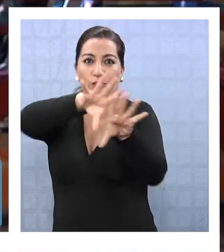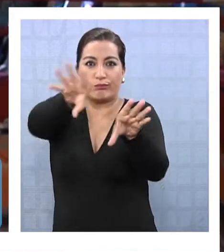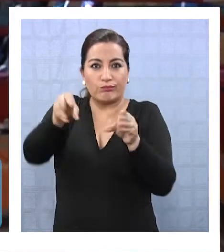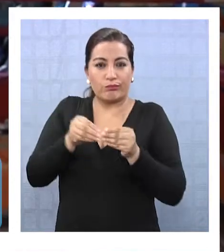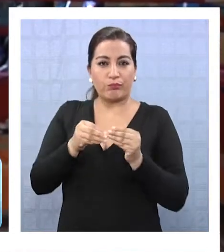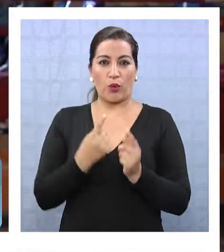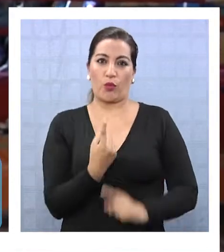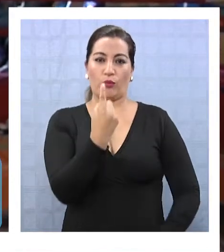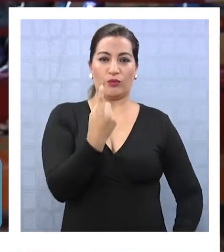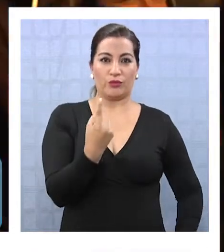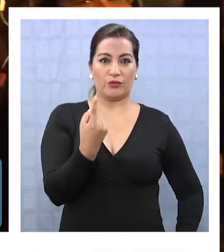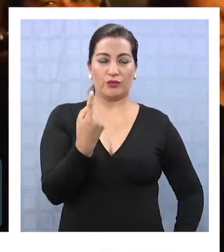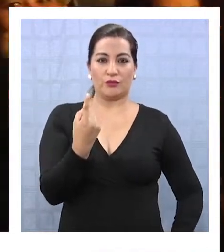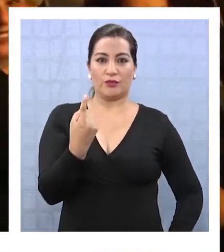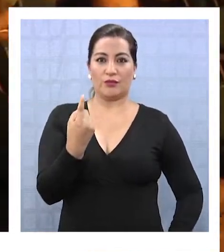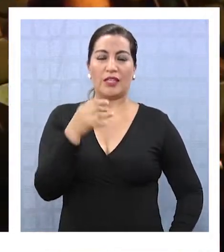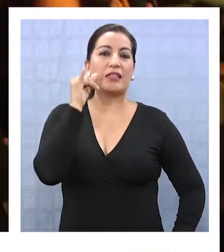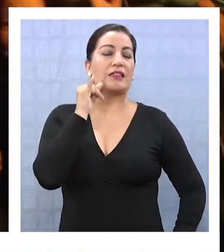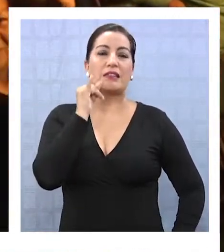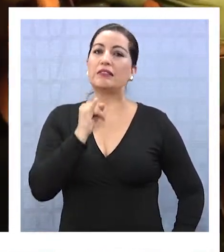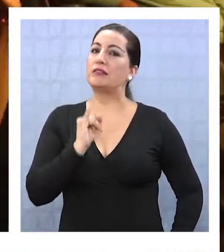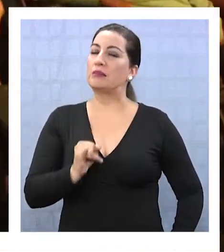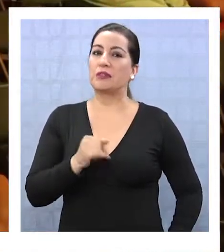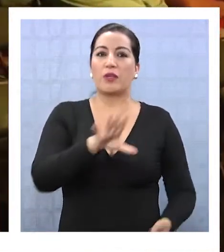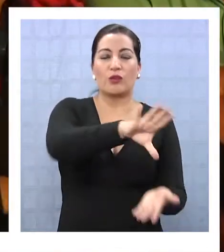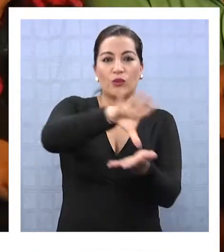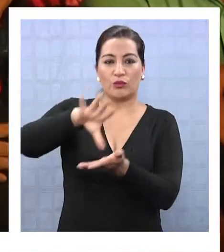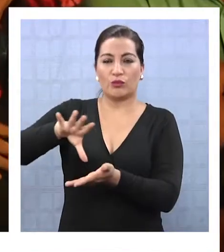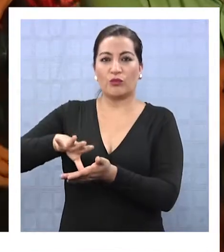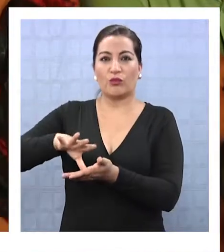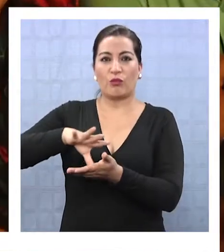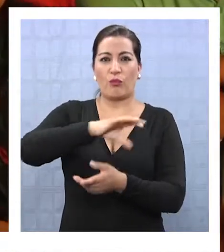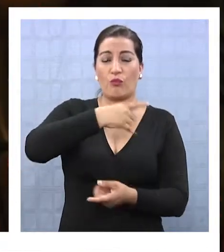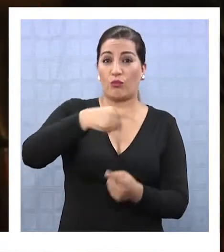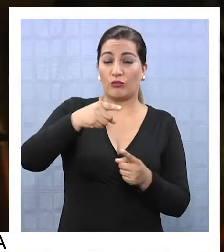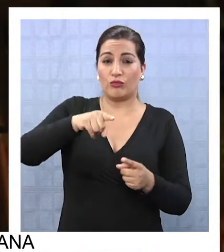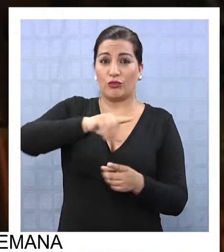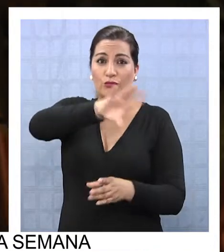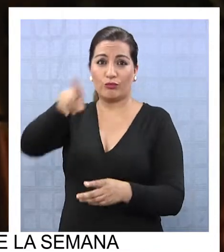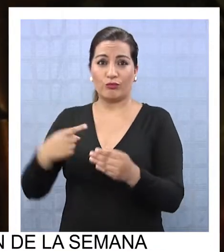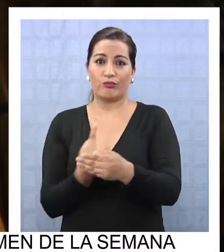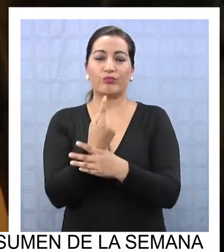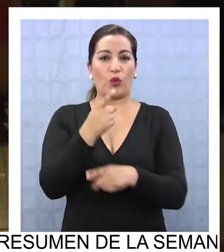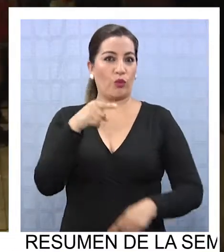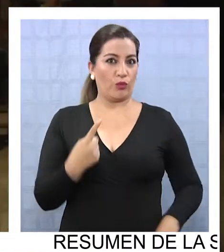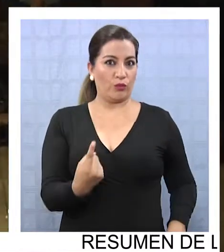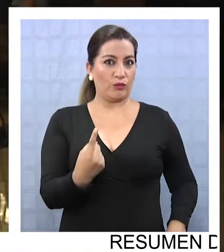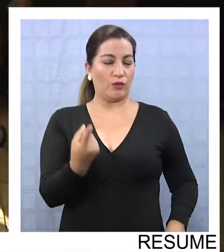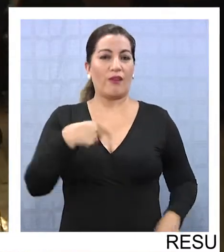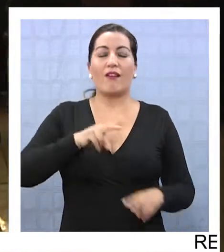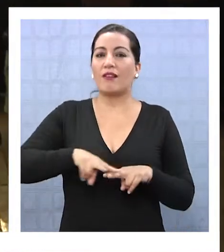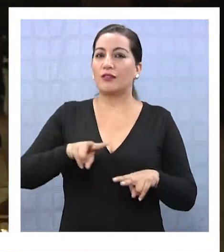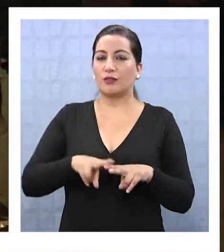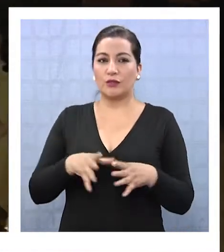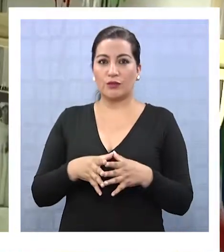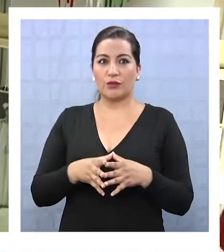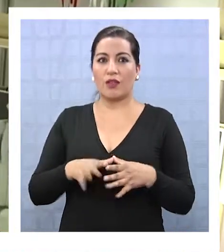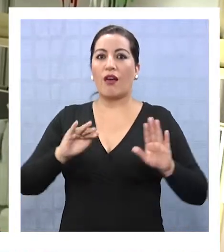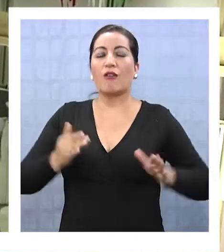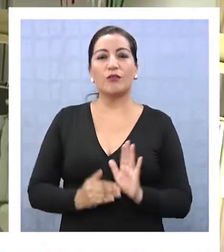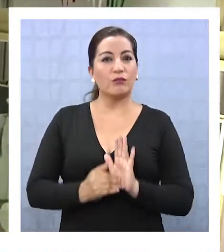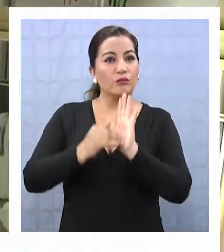es una ciudad cosmopolita y por eso el municipio lo reconoce y lo pone en valor y lo